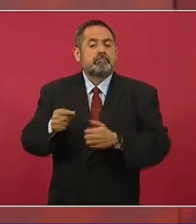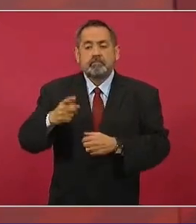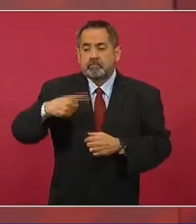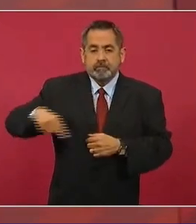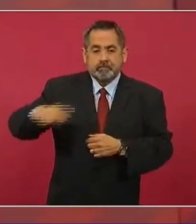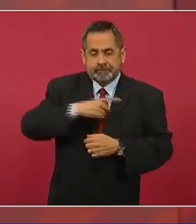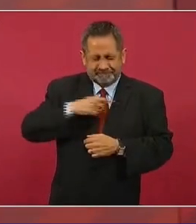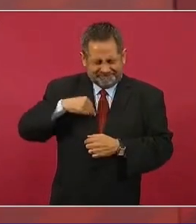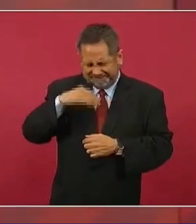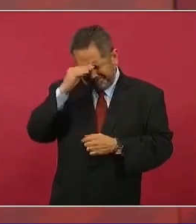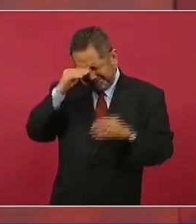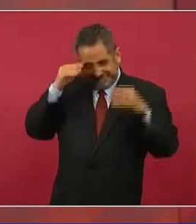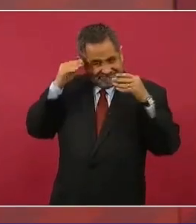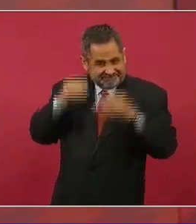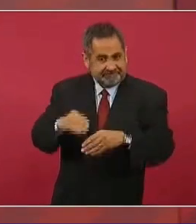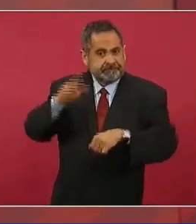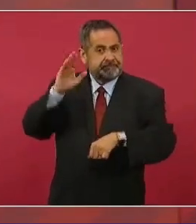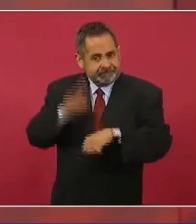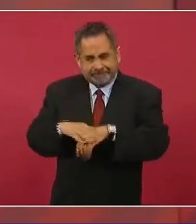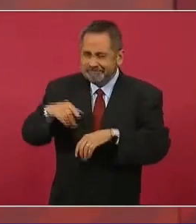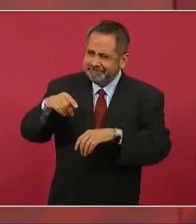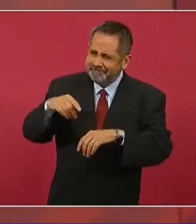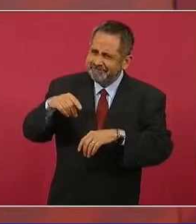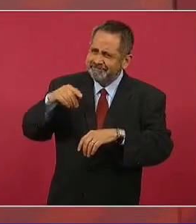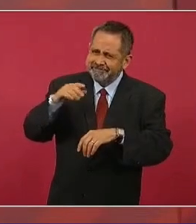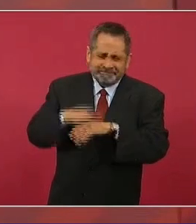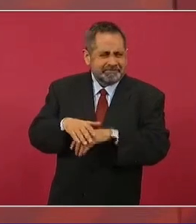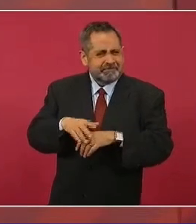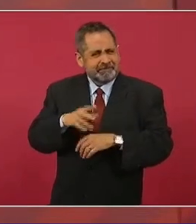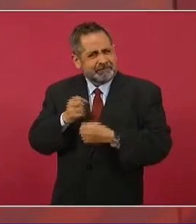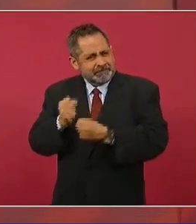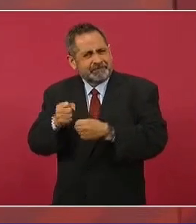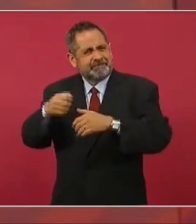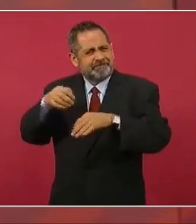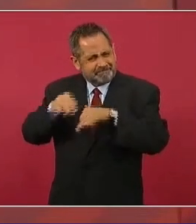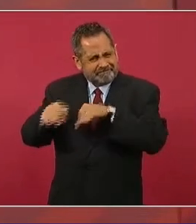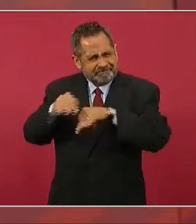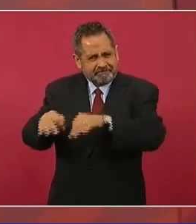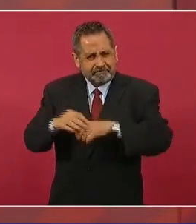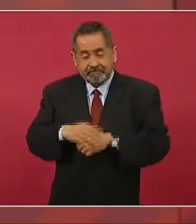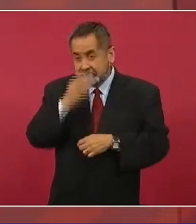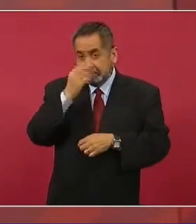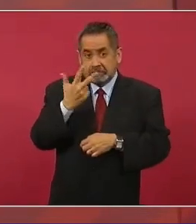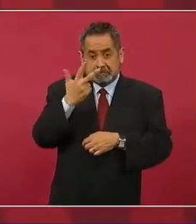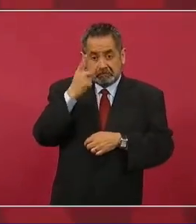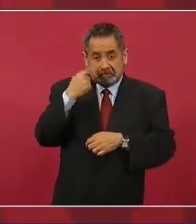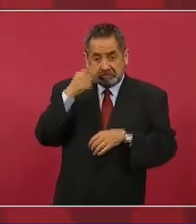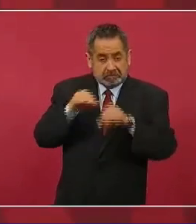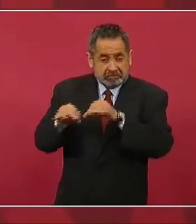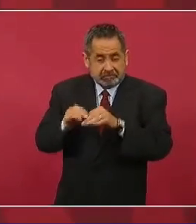se tiene uno que aplicar a fondo, no puede uno trabajar ocho horas.